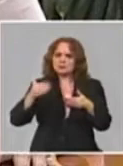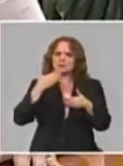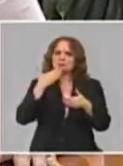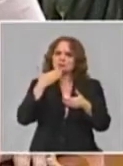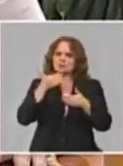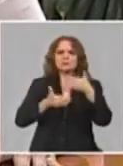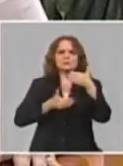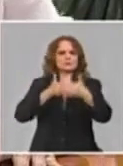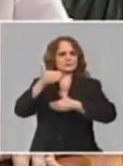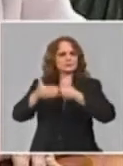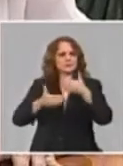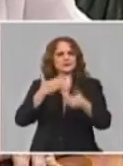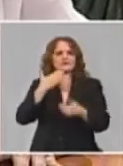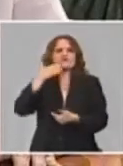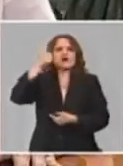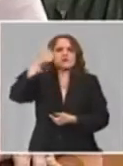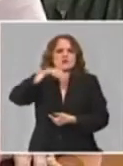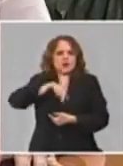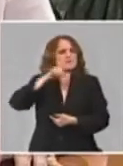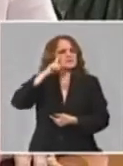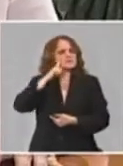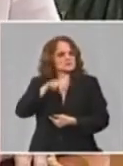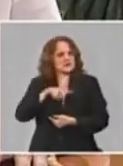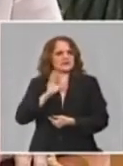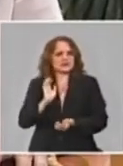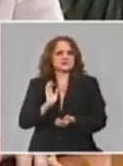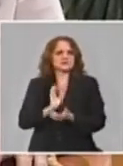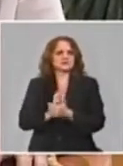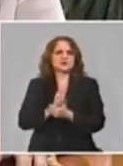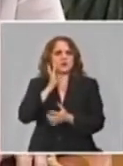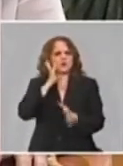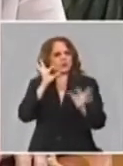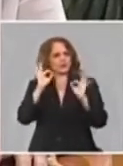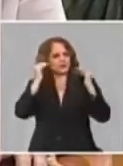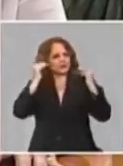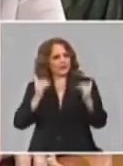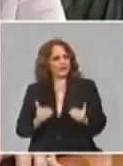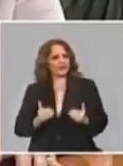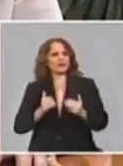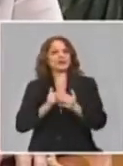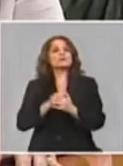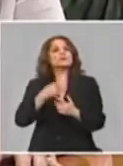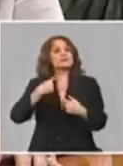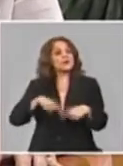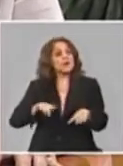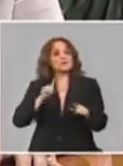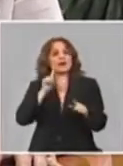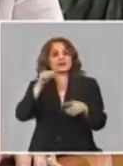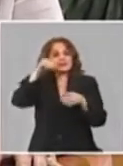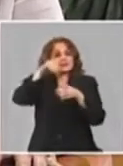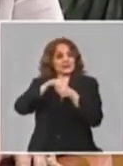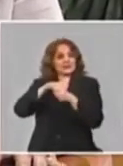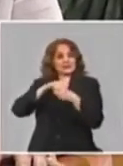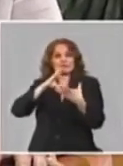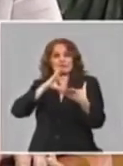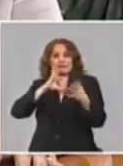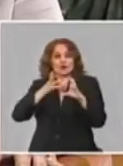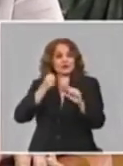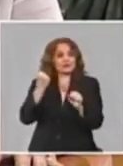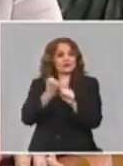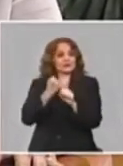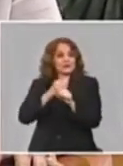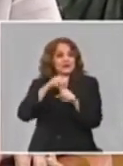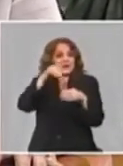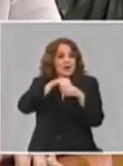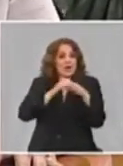que se puede decir favorable totalmente y que además nosotros hicimos en el protocolo un anexo que nada más para la